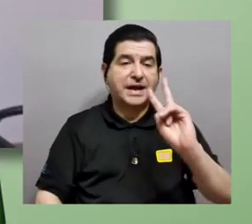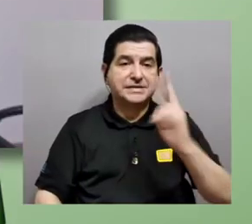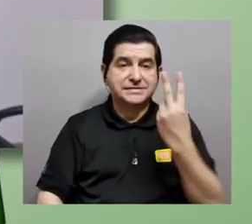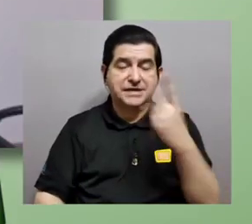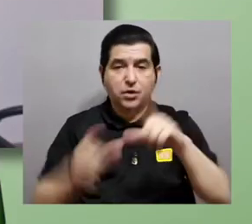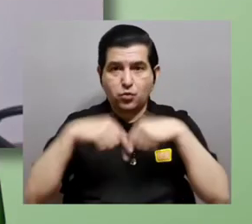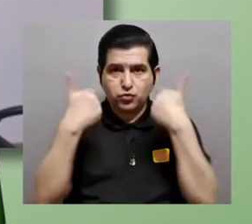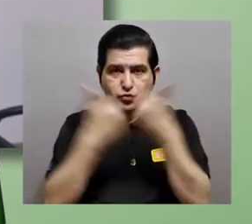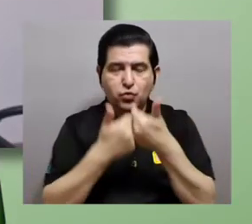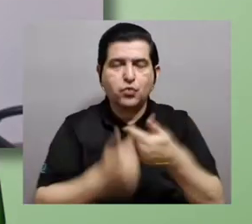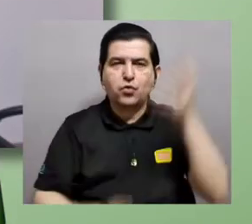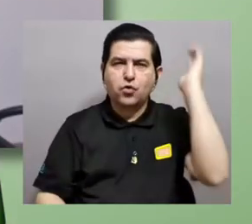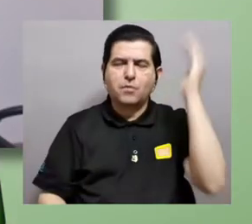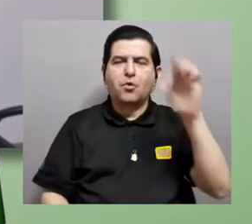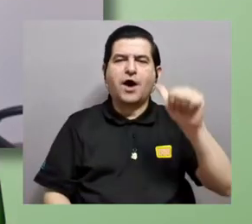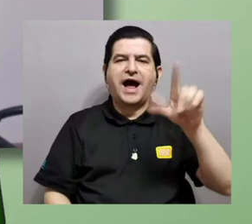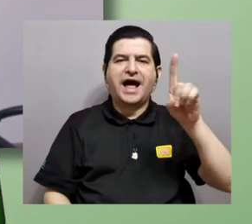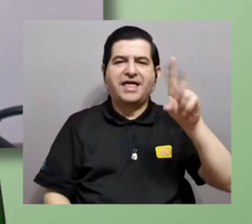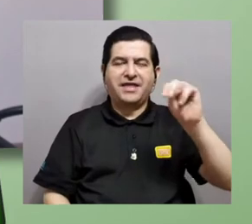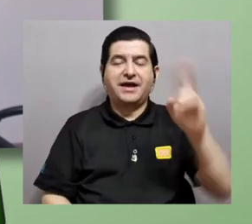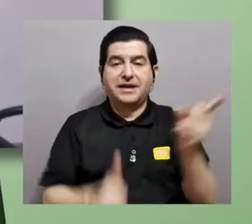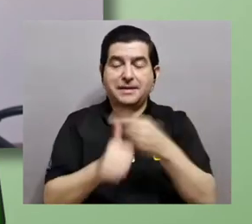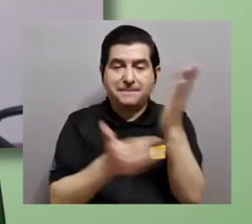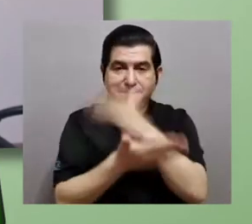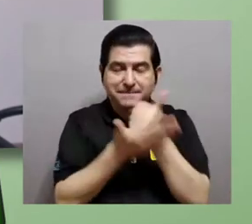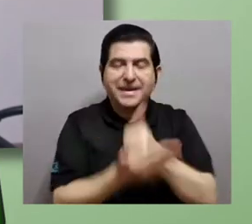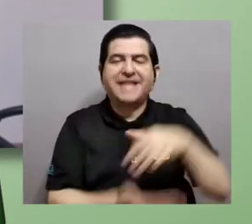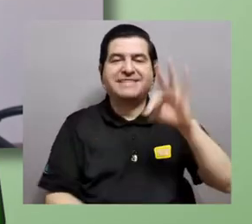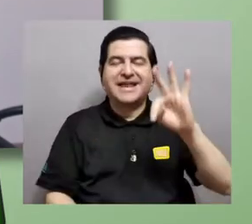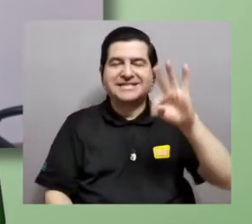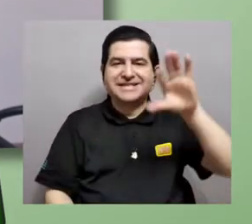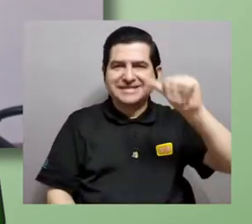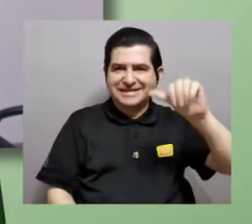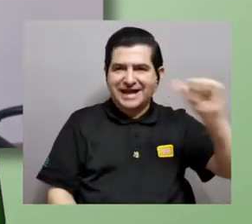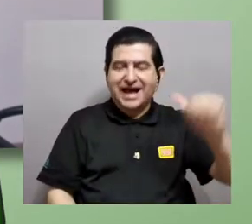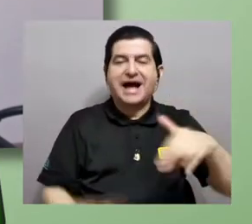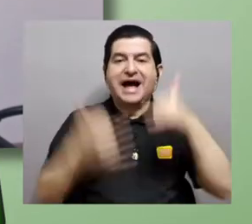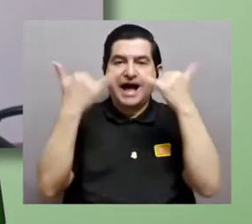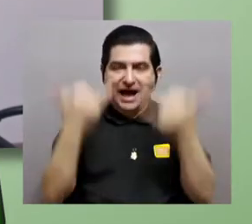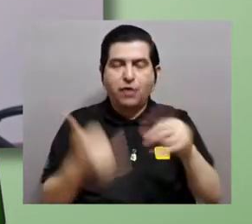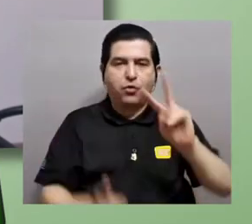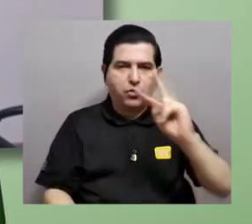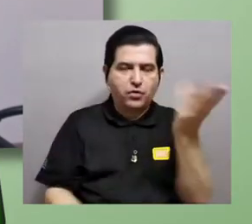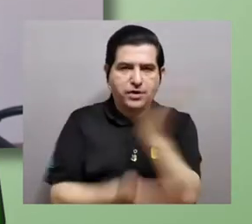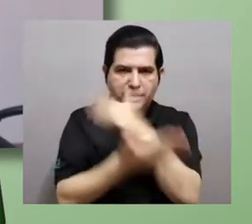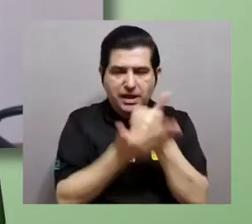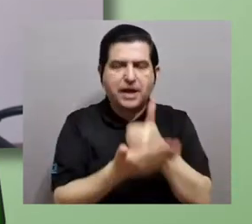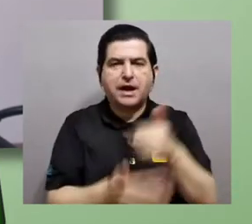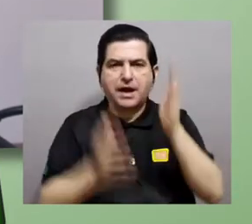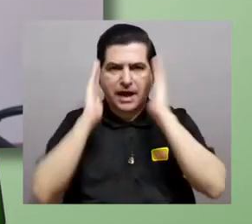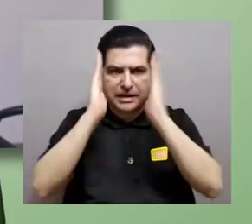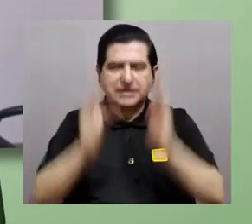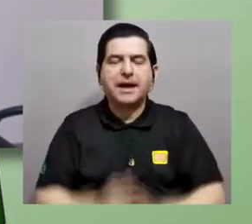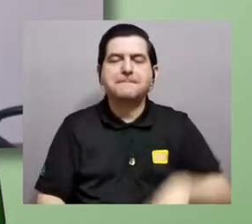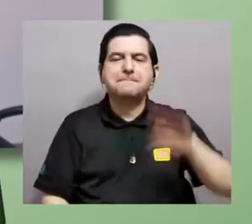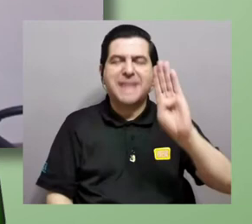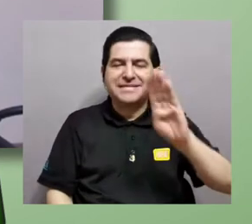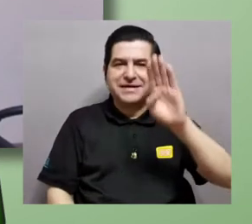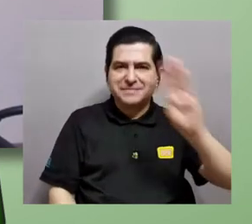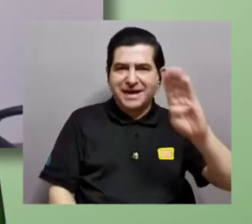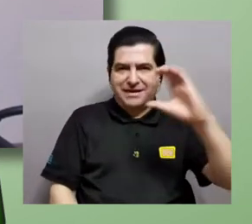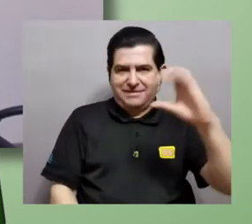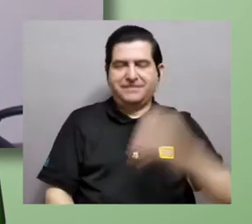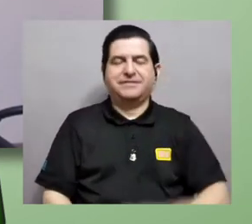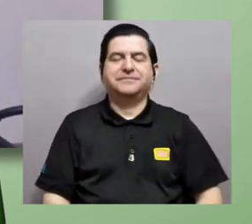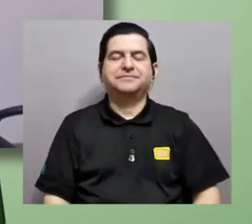Este es el segundo ciclo de conferencias de ADN y hemos escuchado en el primer bloque a Teresita Aguilar y ahora en este segundo bloque escuchamos